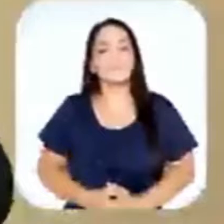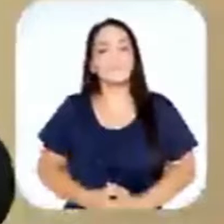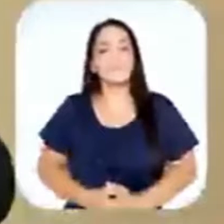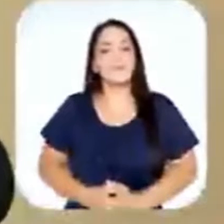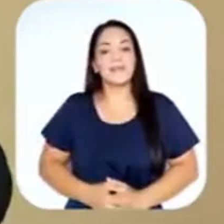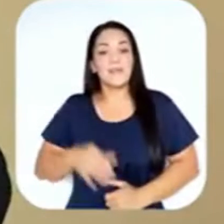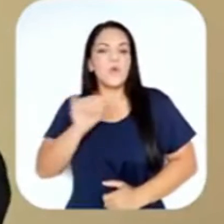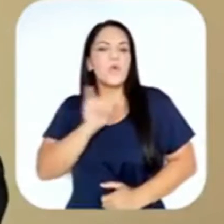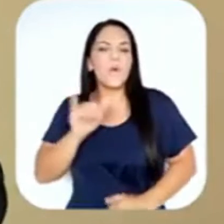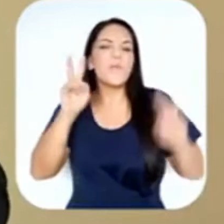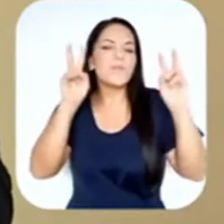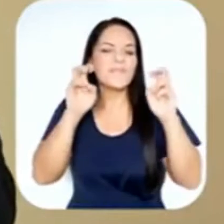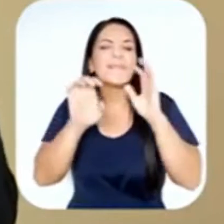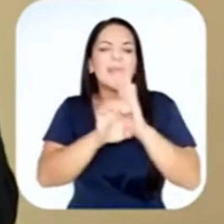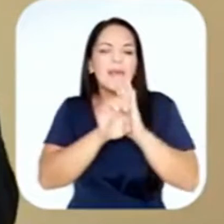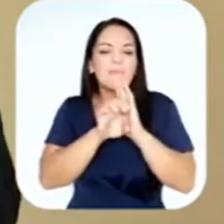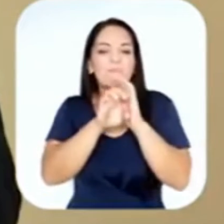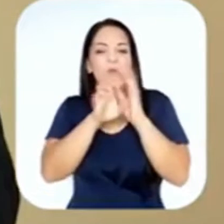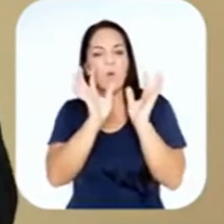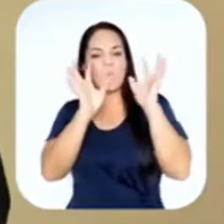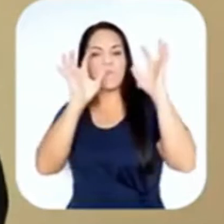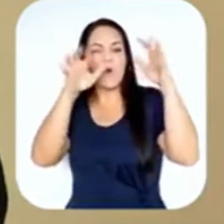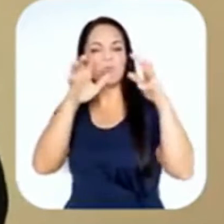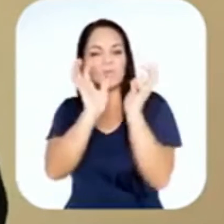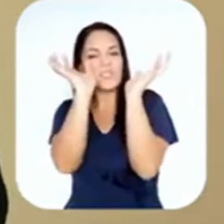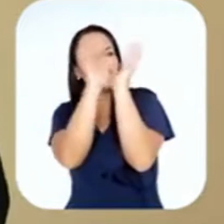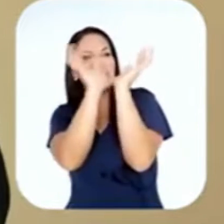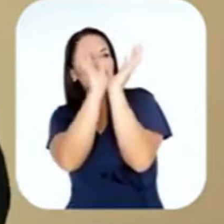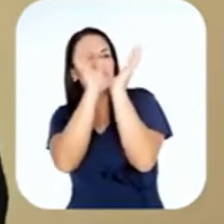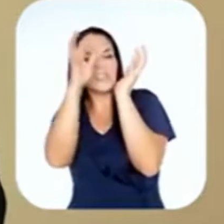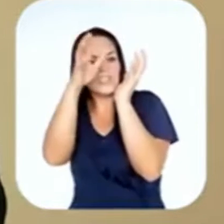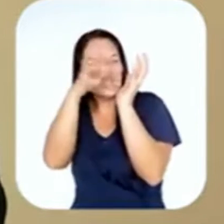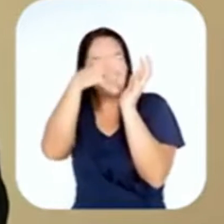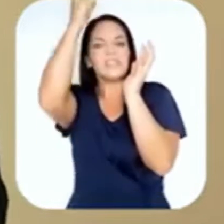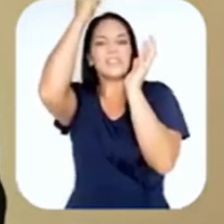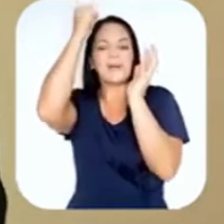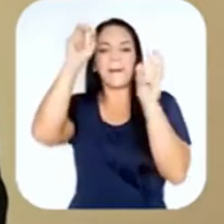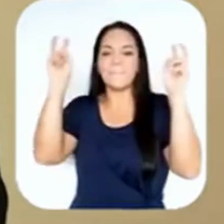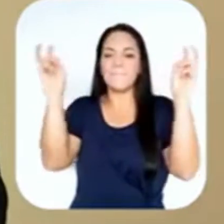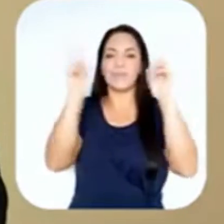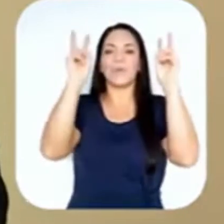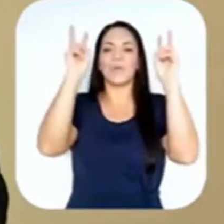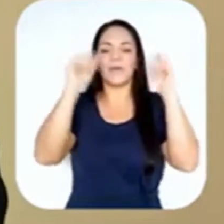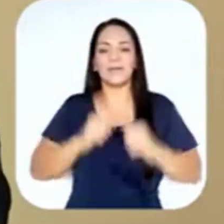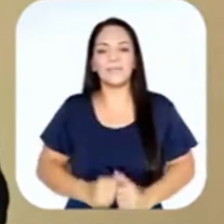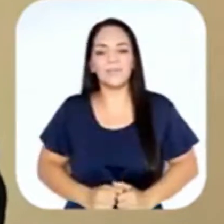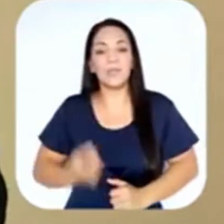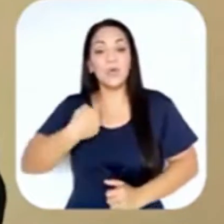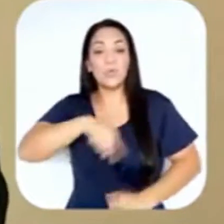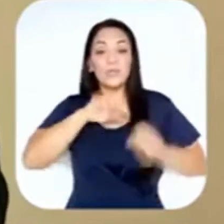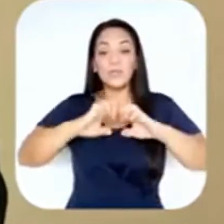donde arrancamos victoria de las fauces de la derrota. Nuestra tricolor